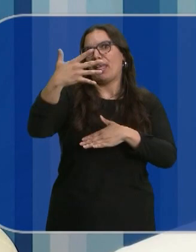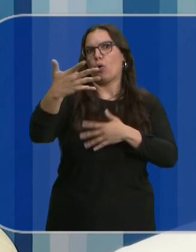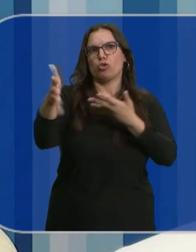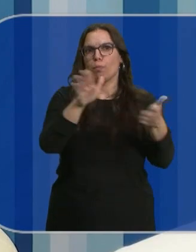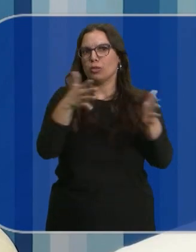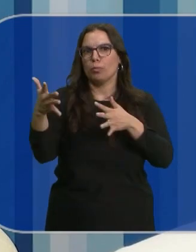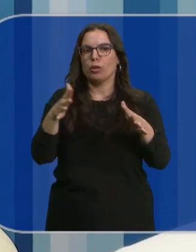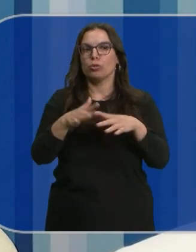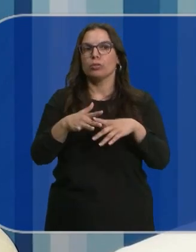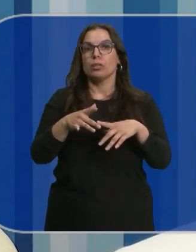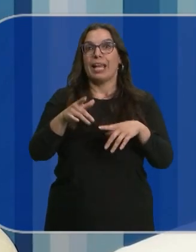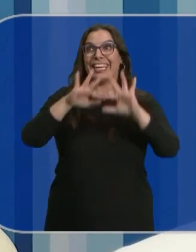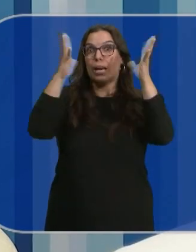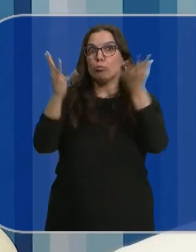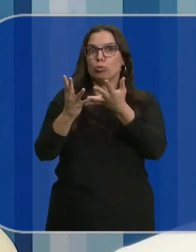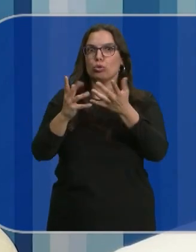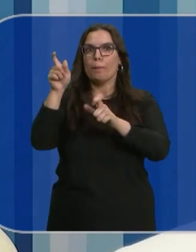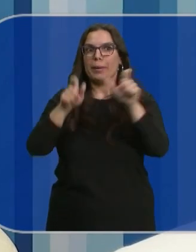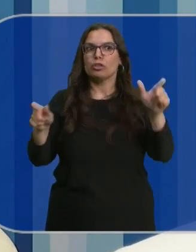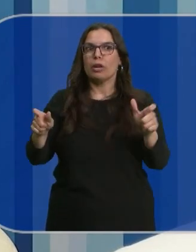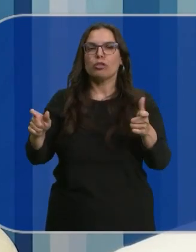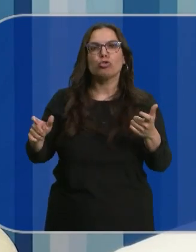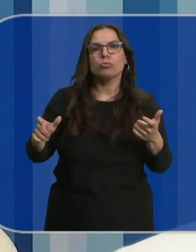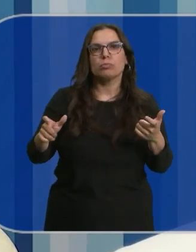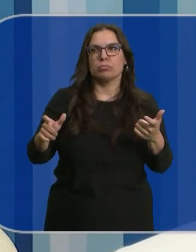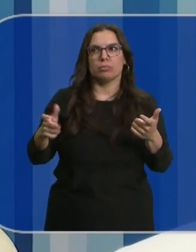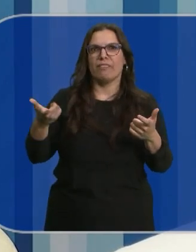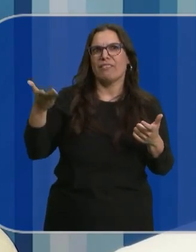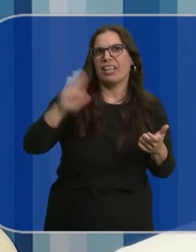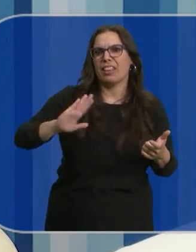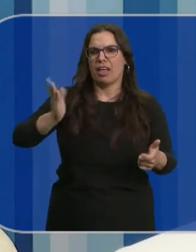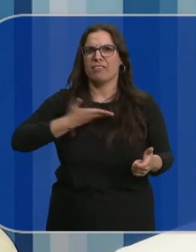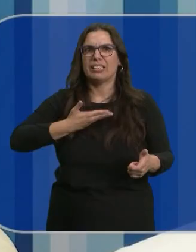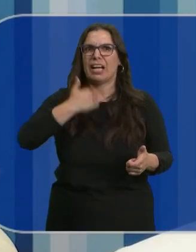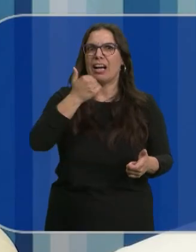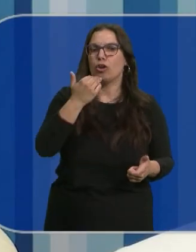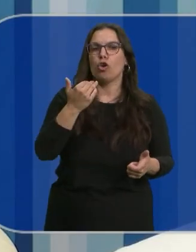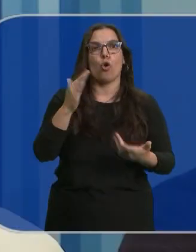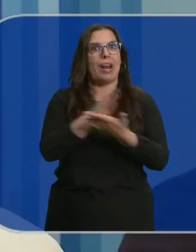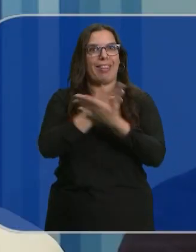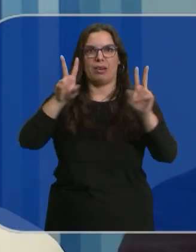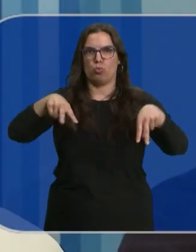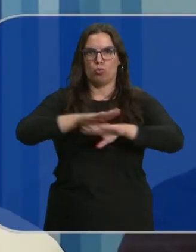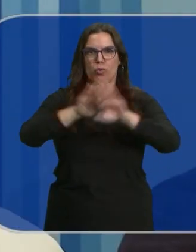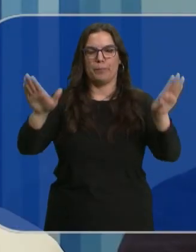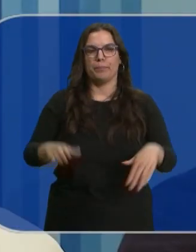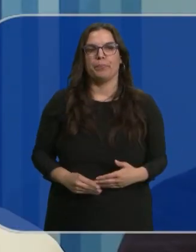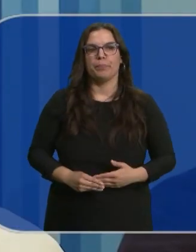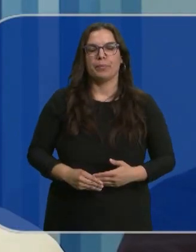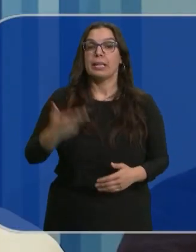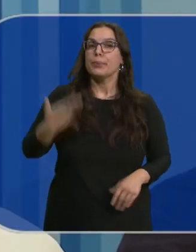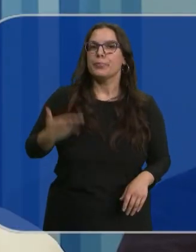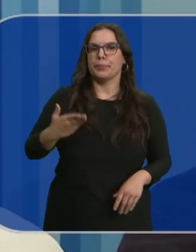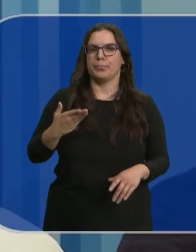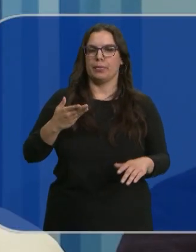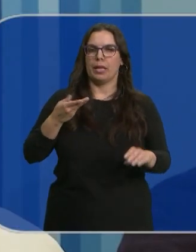años no haya ni una persona en el mundo que pueda fallecer o tener daños debido a este tipo de fenómenos. Es capital seguir